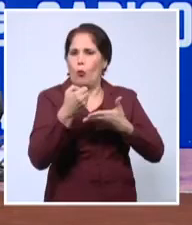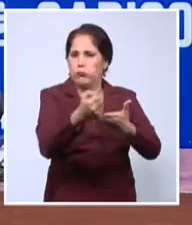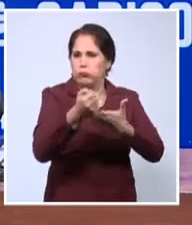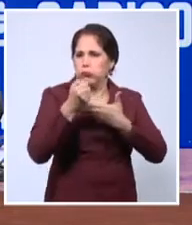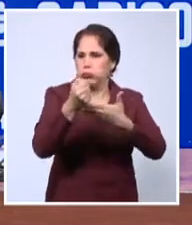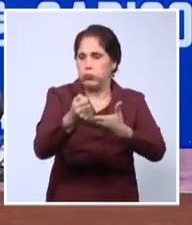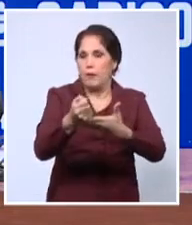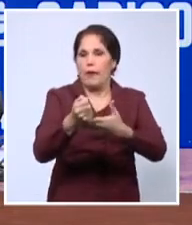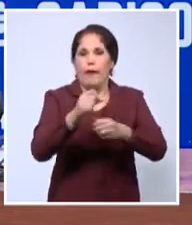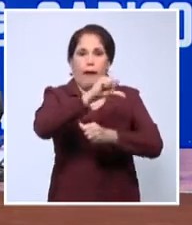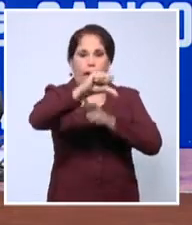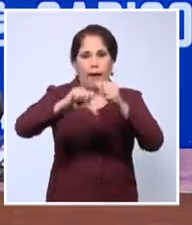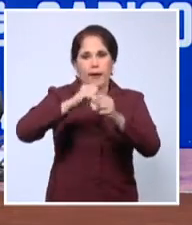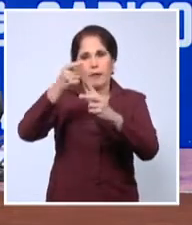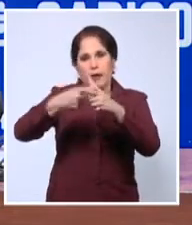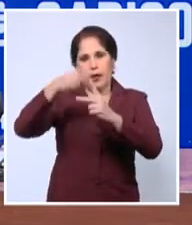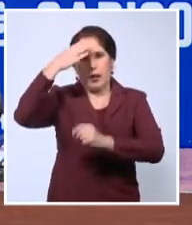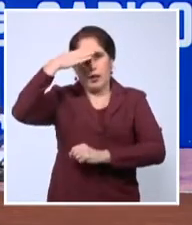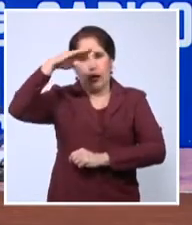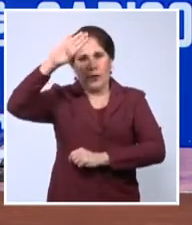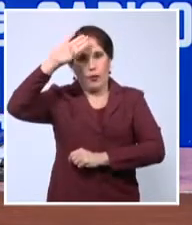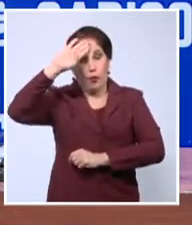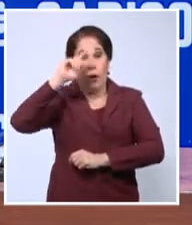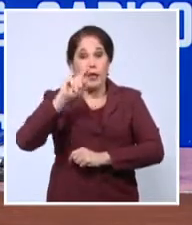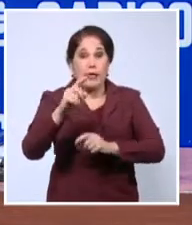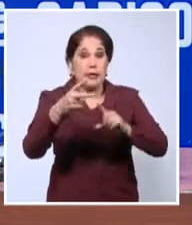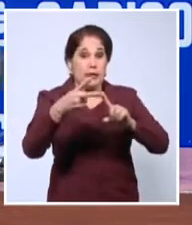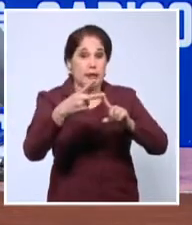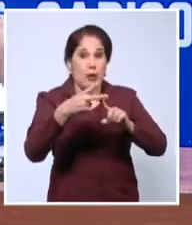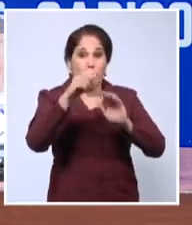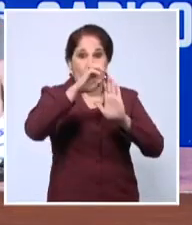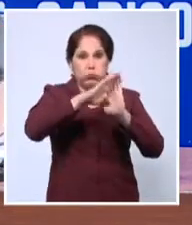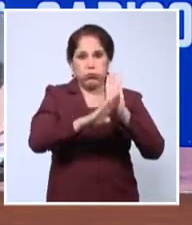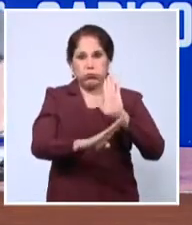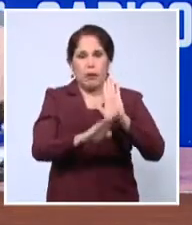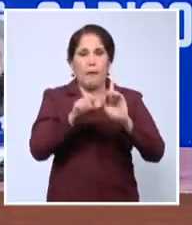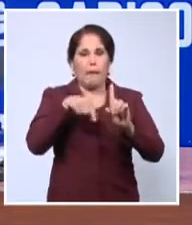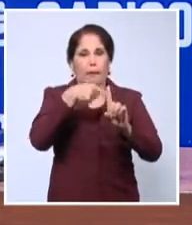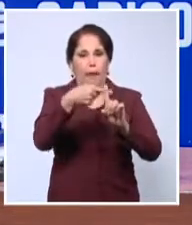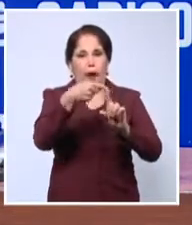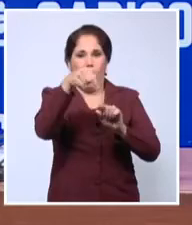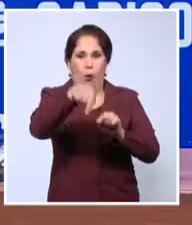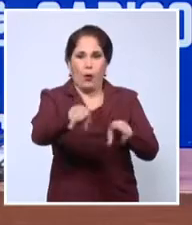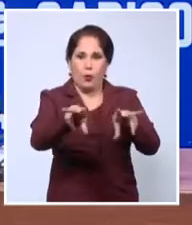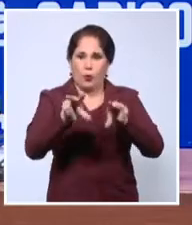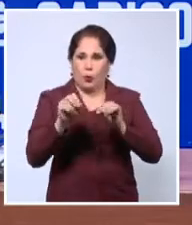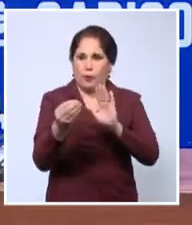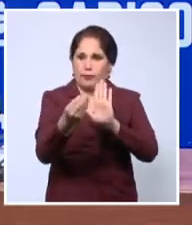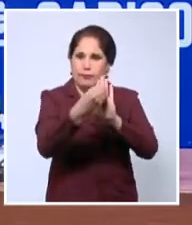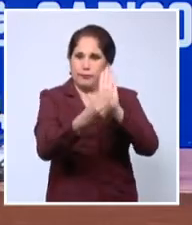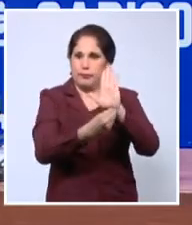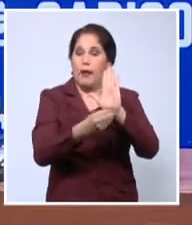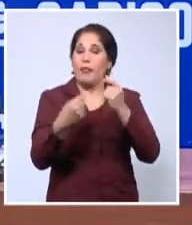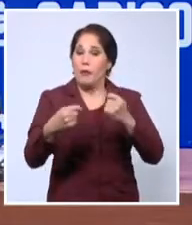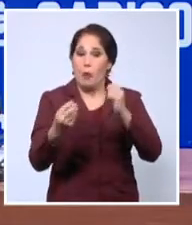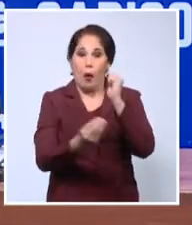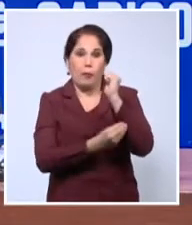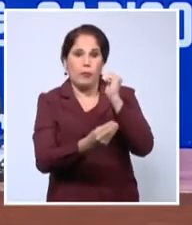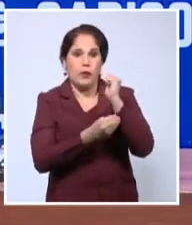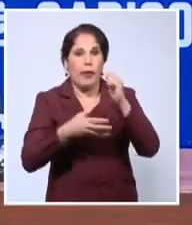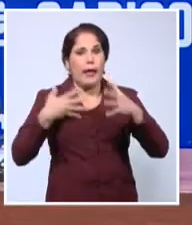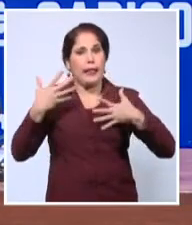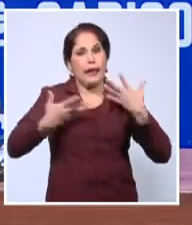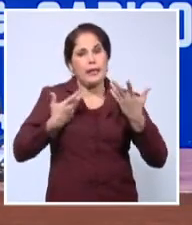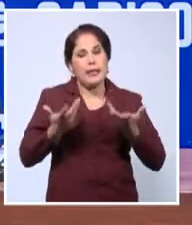entre Caricom y Cuba y su segundo protocolo adicional. Debemos potenciar los incentivos